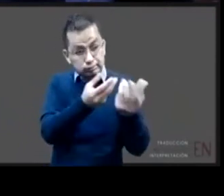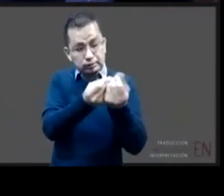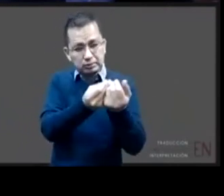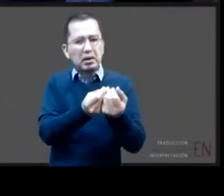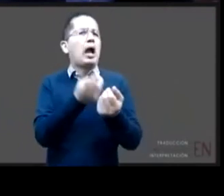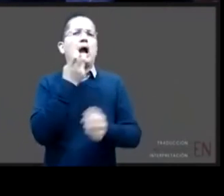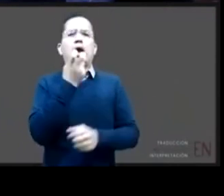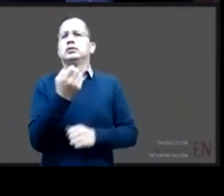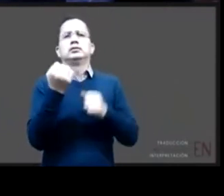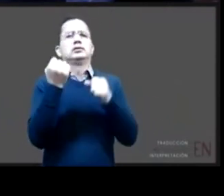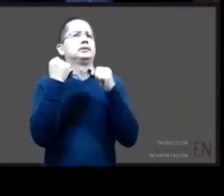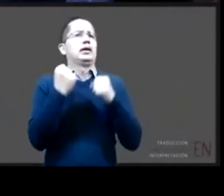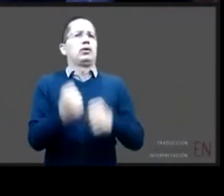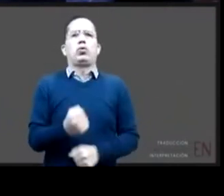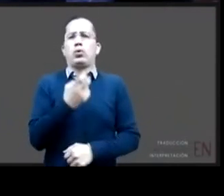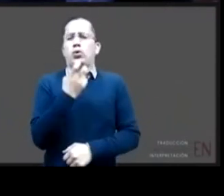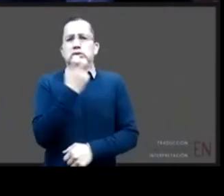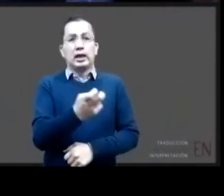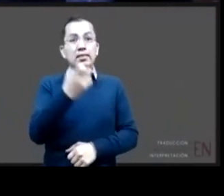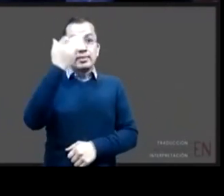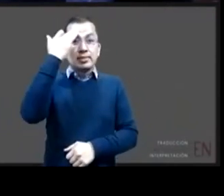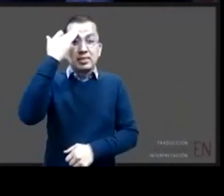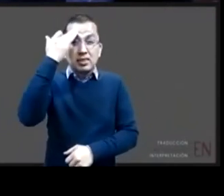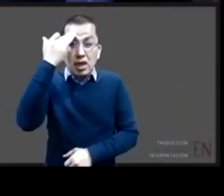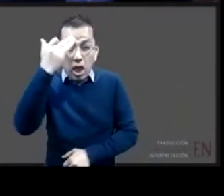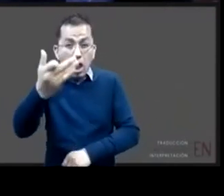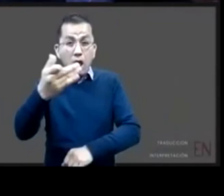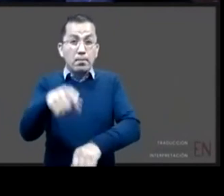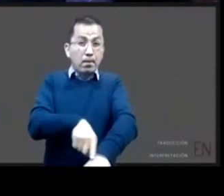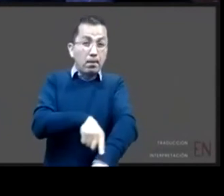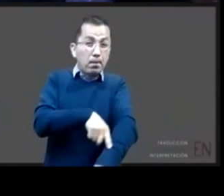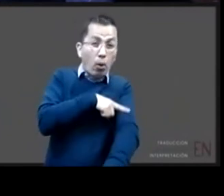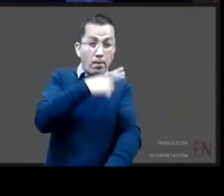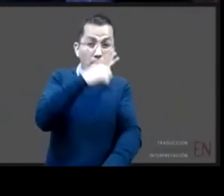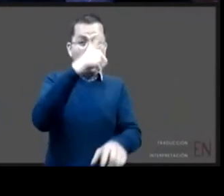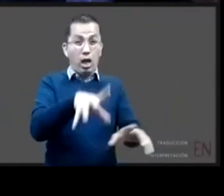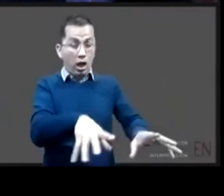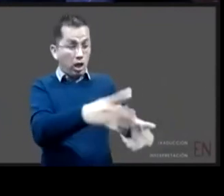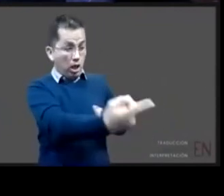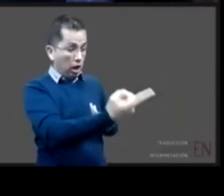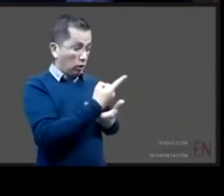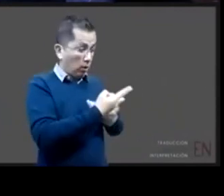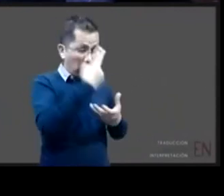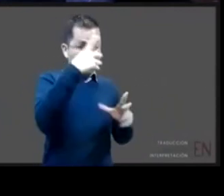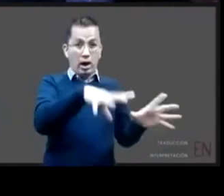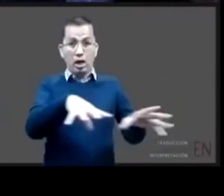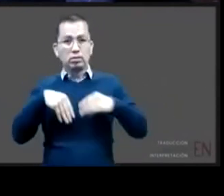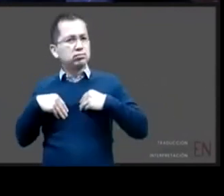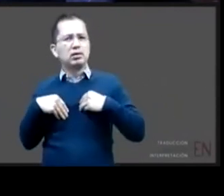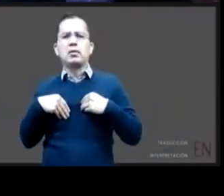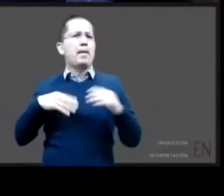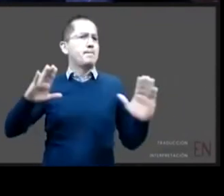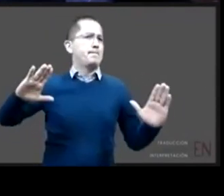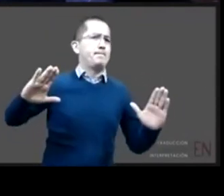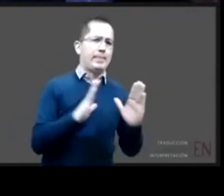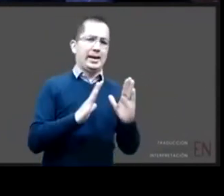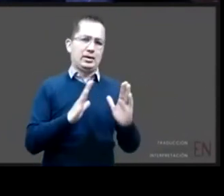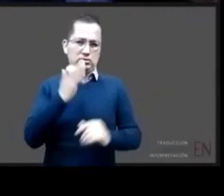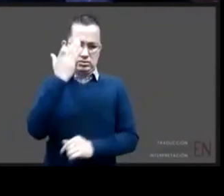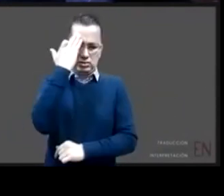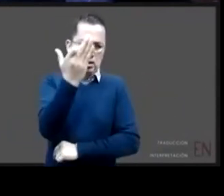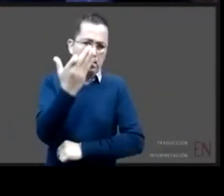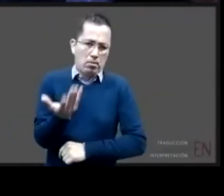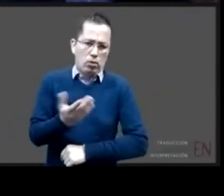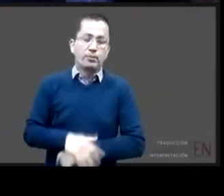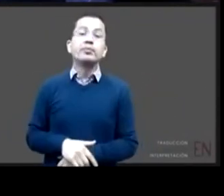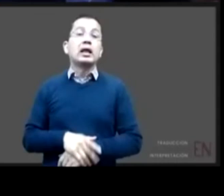reducir esos tiempos de acogimiento en los centros de asistencia social y ese es uno de los modelos que nosotros le hemos apostado